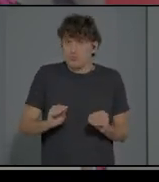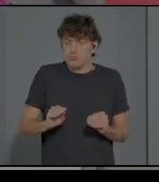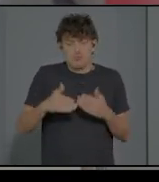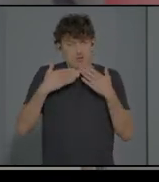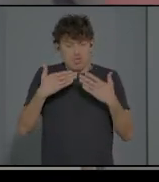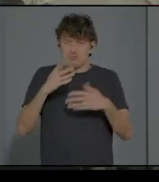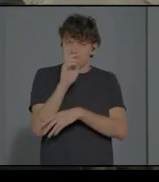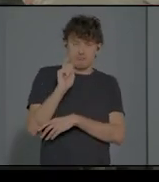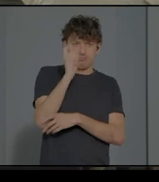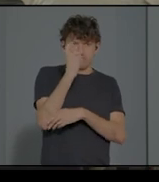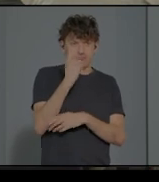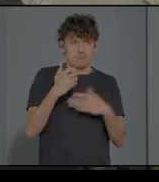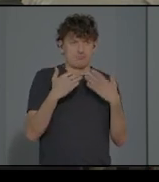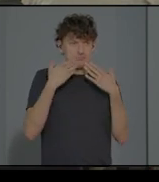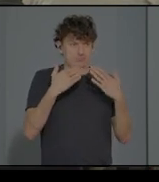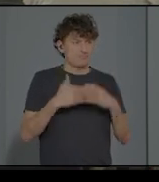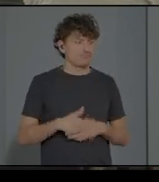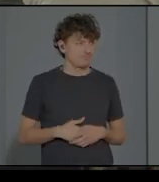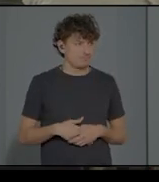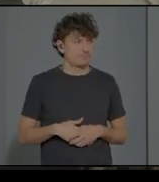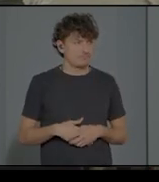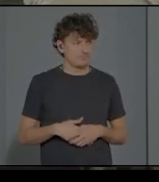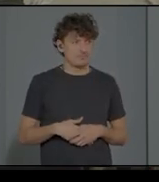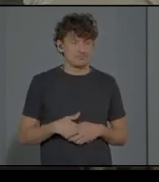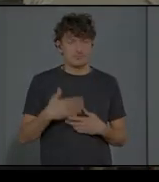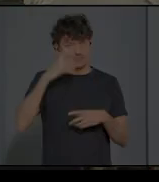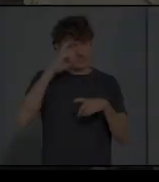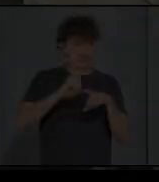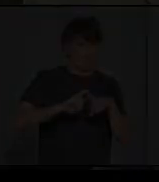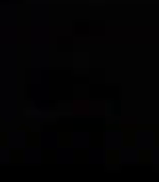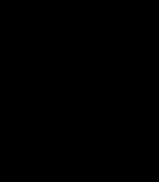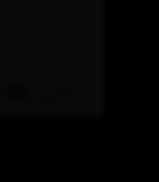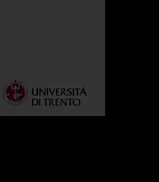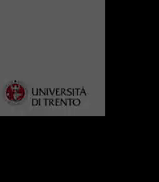no son muchachos, son psicólogos y psicólogas. Evidentemente, muchas gracias a todos.